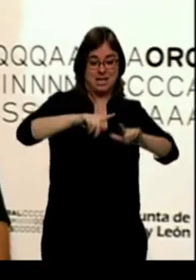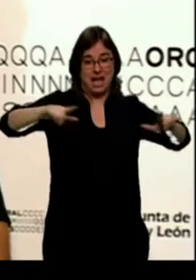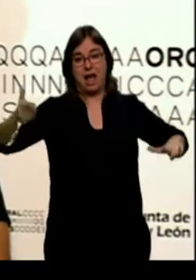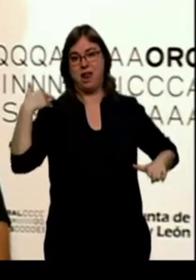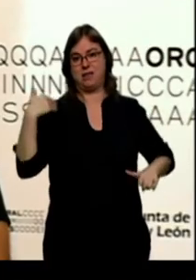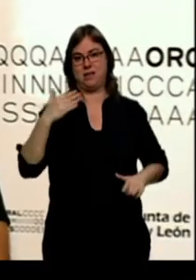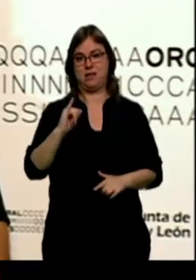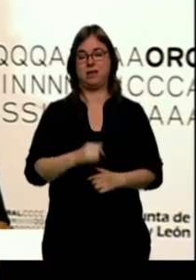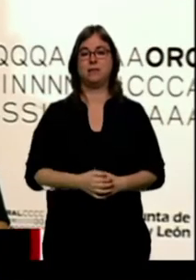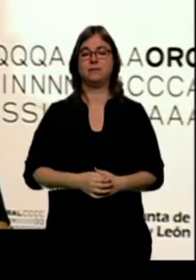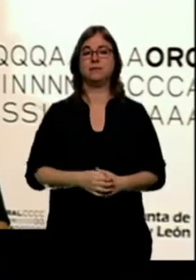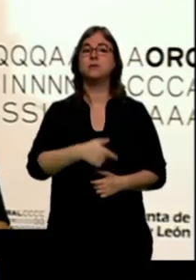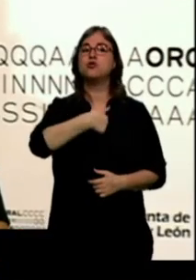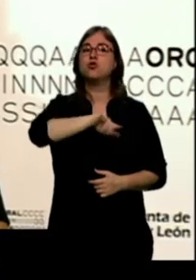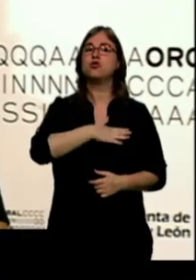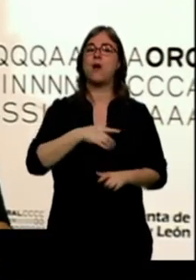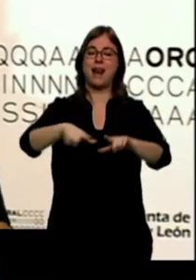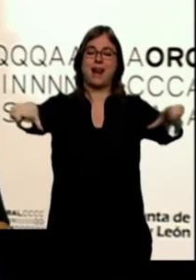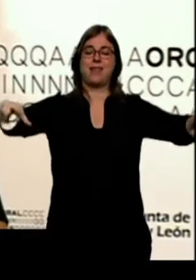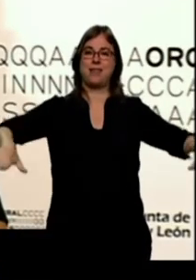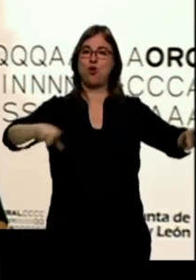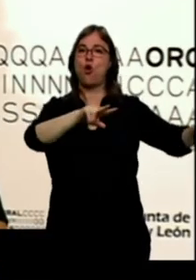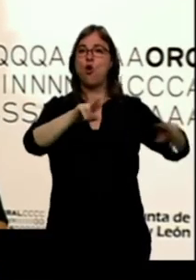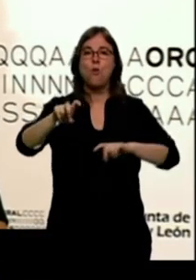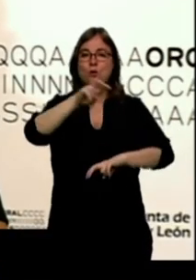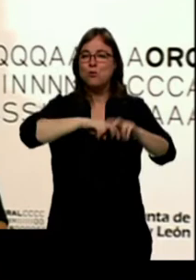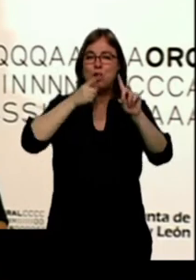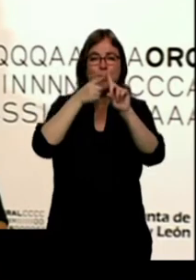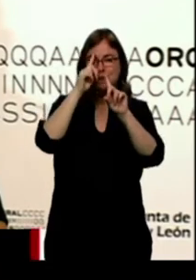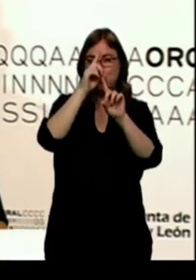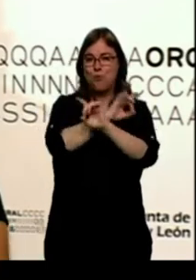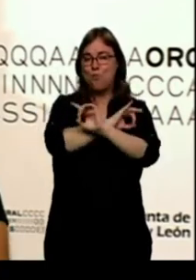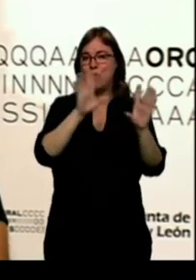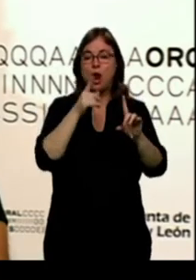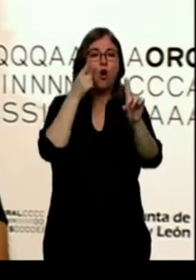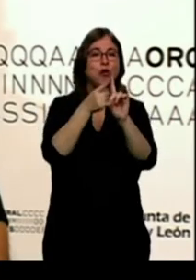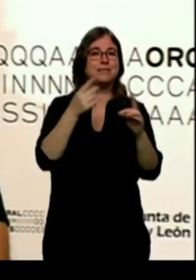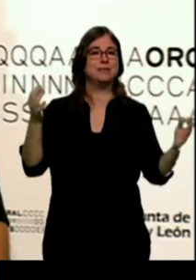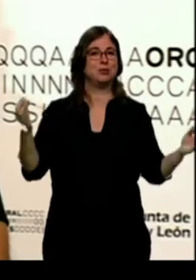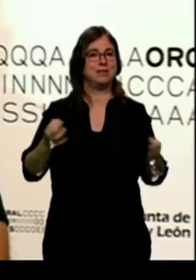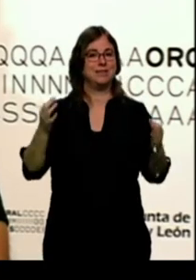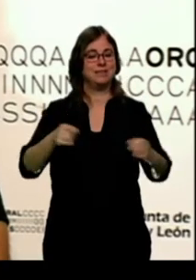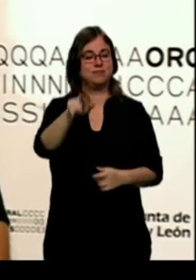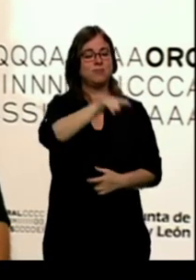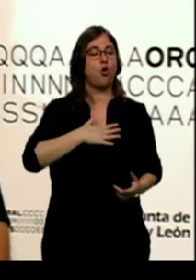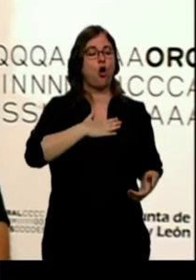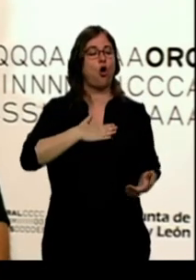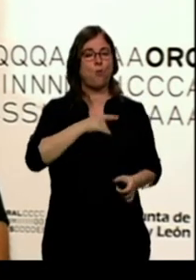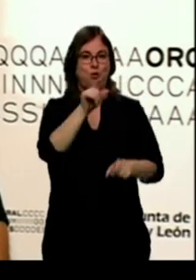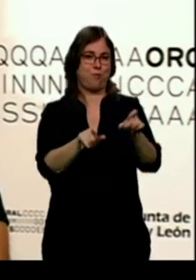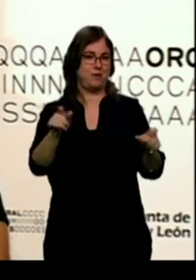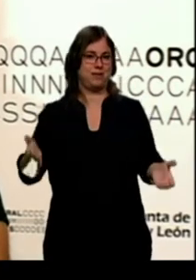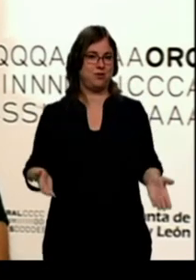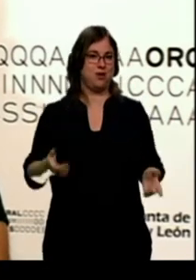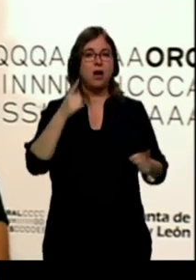Vamos a tener un nuevo recinto que busca un objetivo fundamental. El objetivo fundamental es la comodidad de la gente. El objetivo de